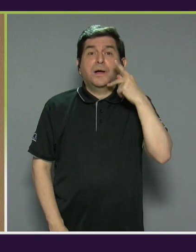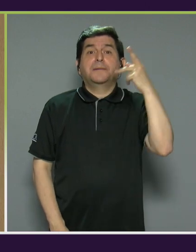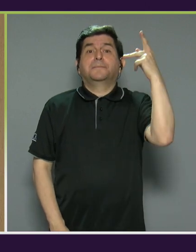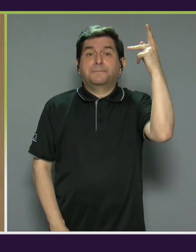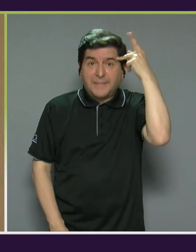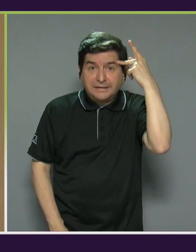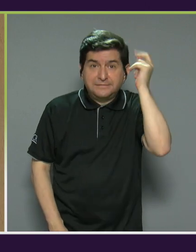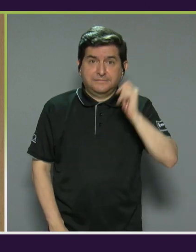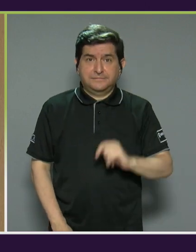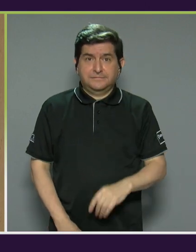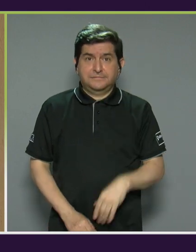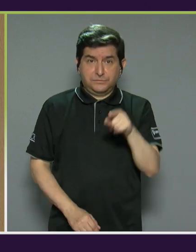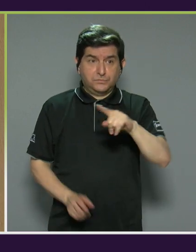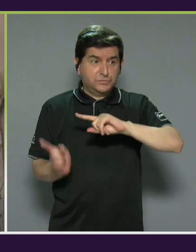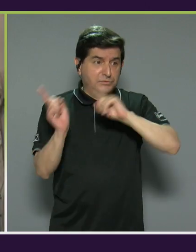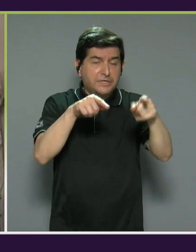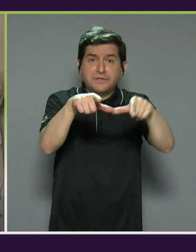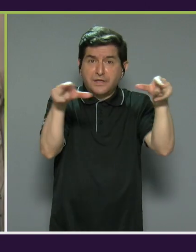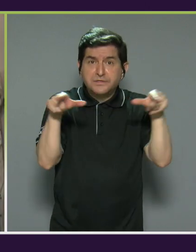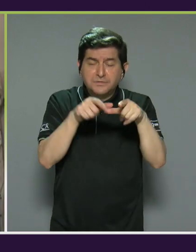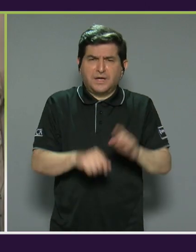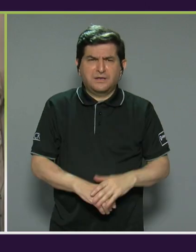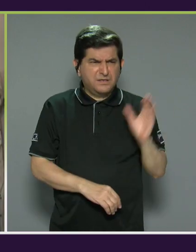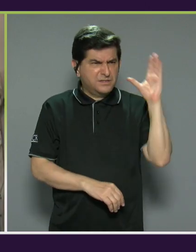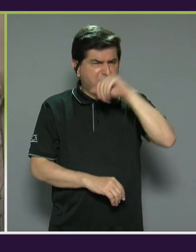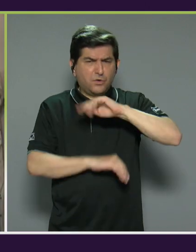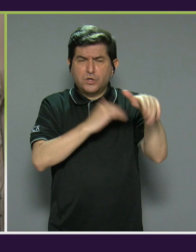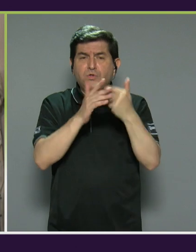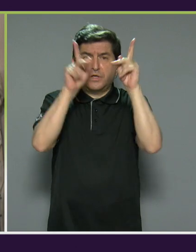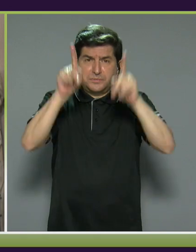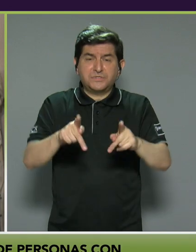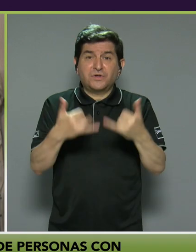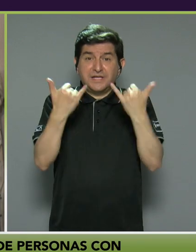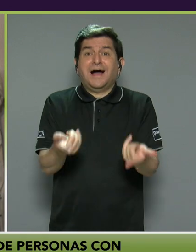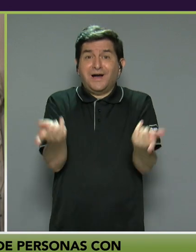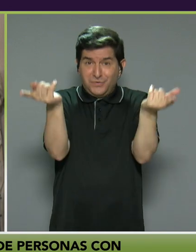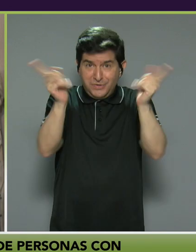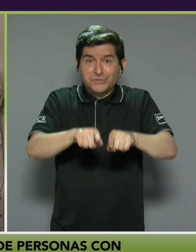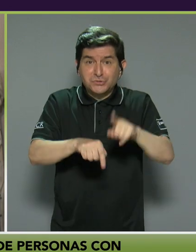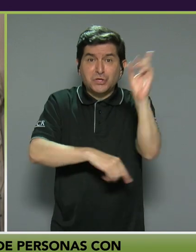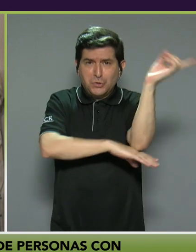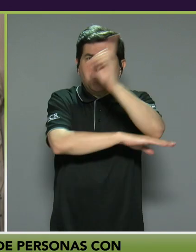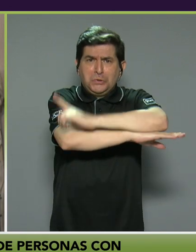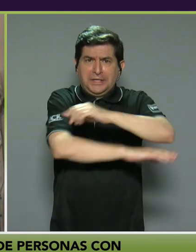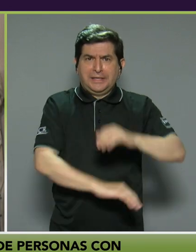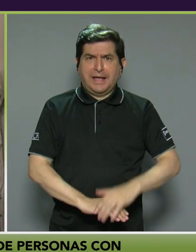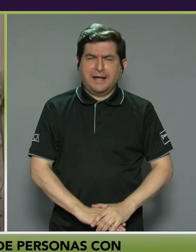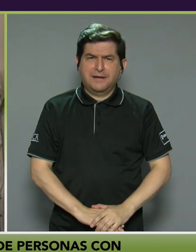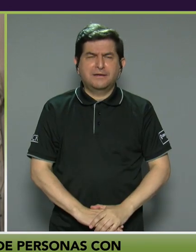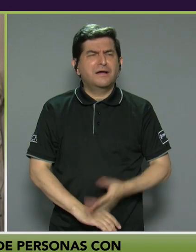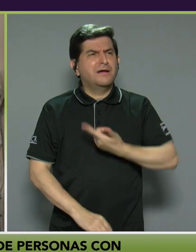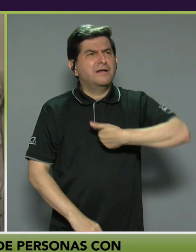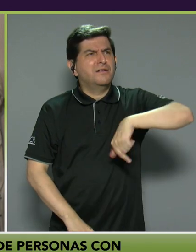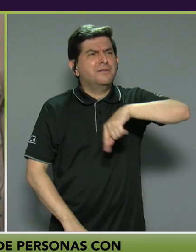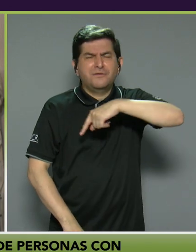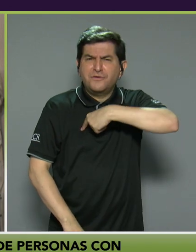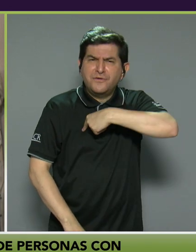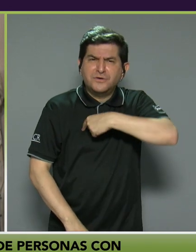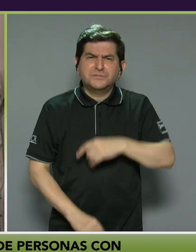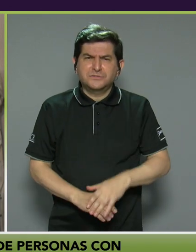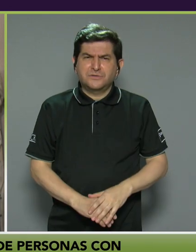de familia. Ustedes van a algún lugar y cuando ven todo el mundo, ahora me pasó, me pasó un día de estos que llegamos y